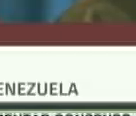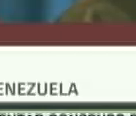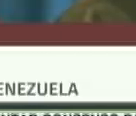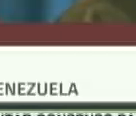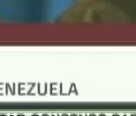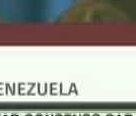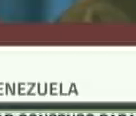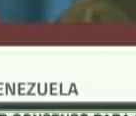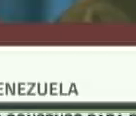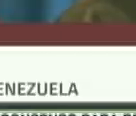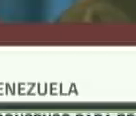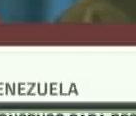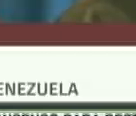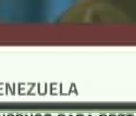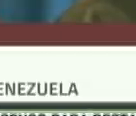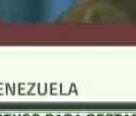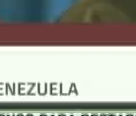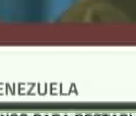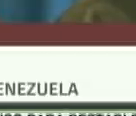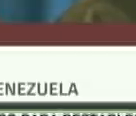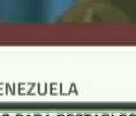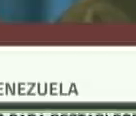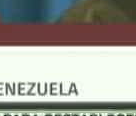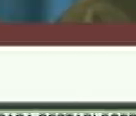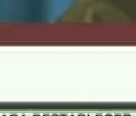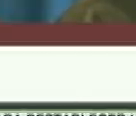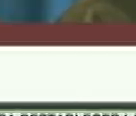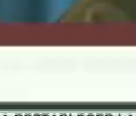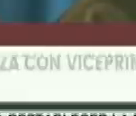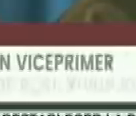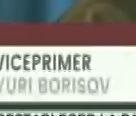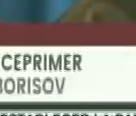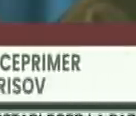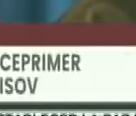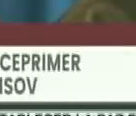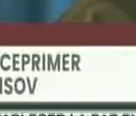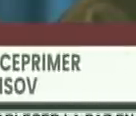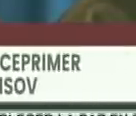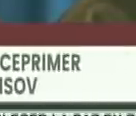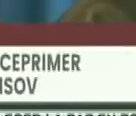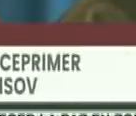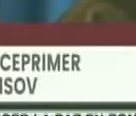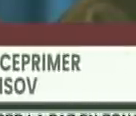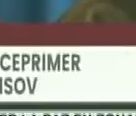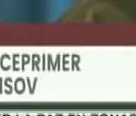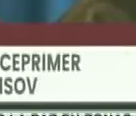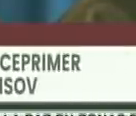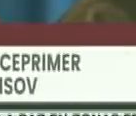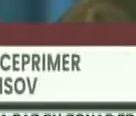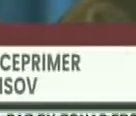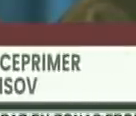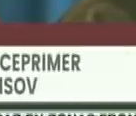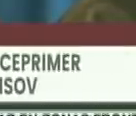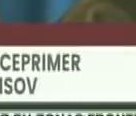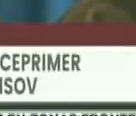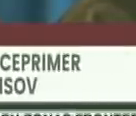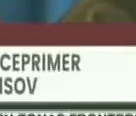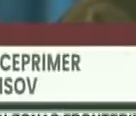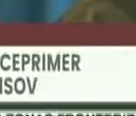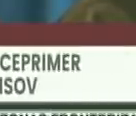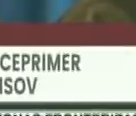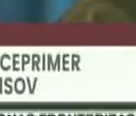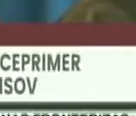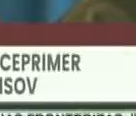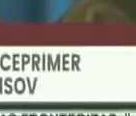Carabobo. Ya entramos en el año bicentenario, 199, vamos hacia los 200 años de la